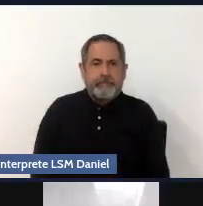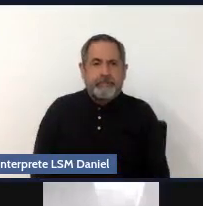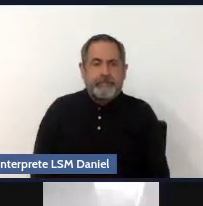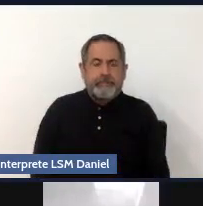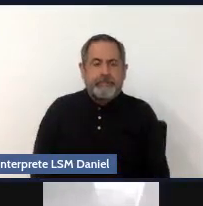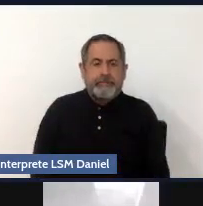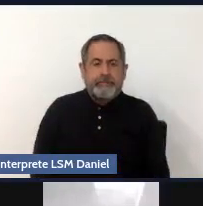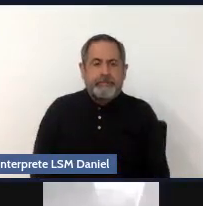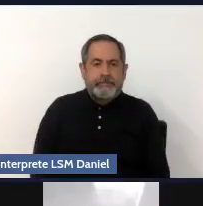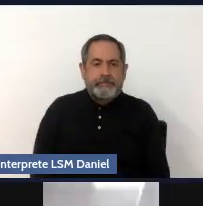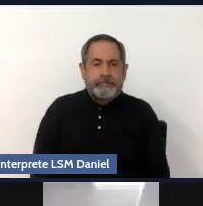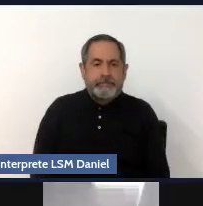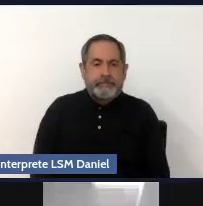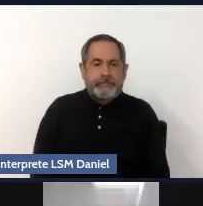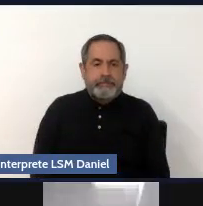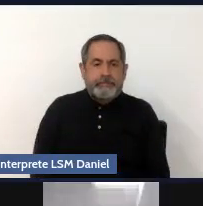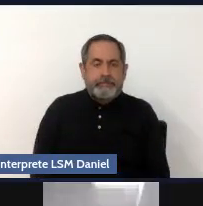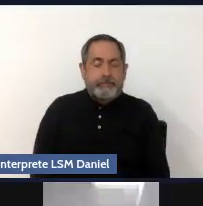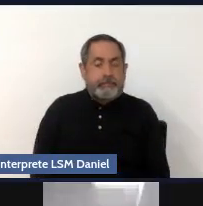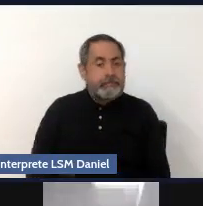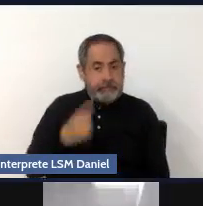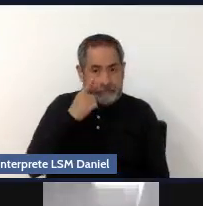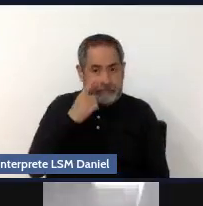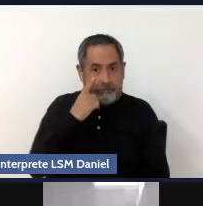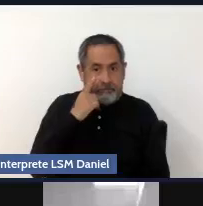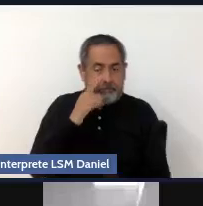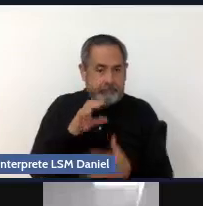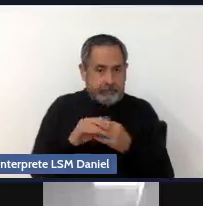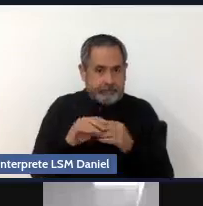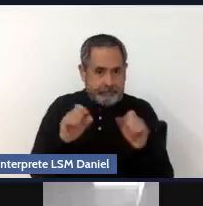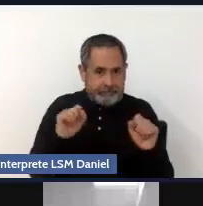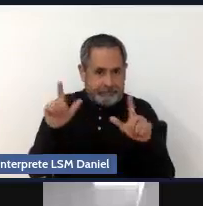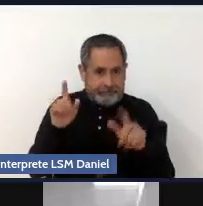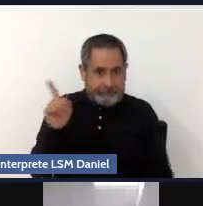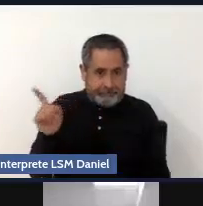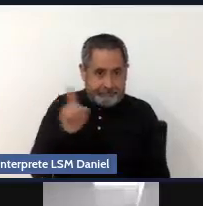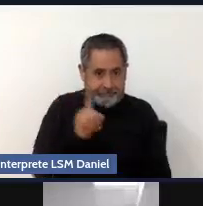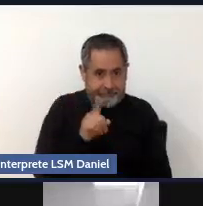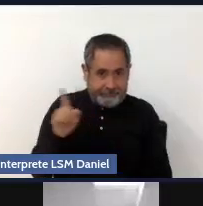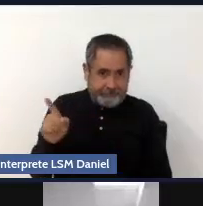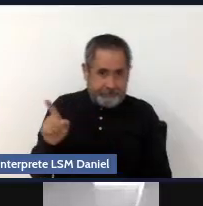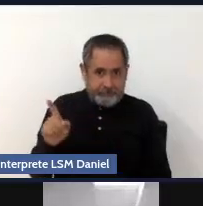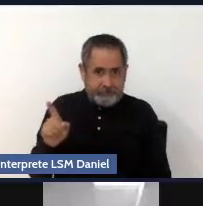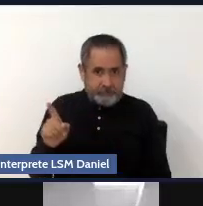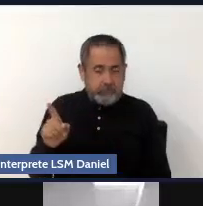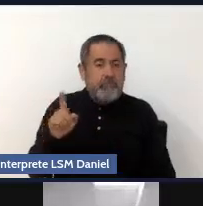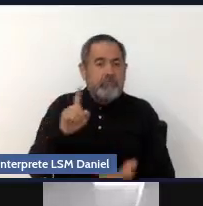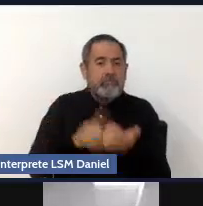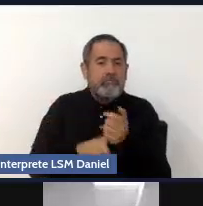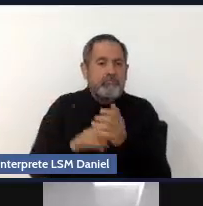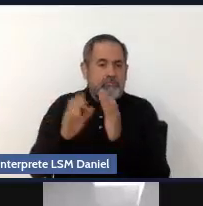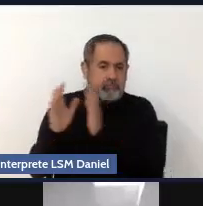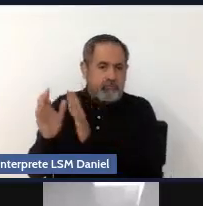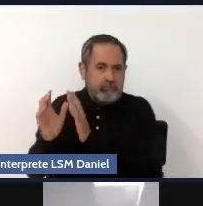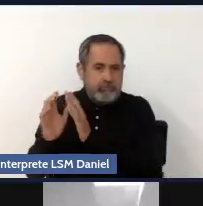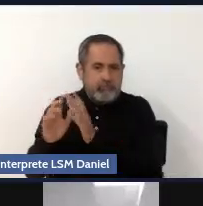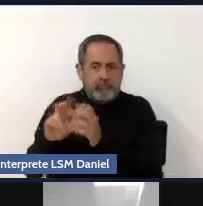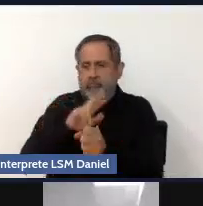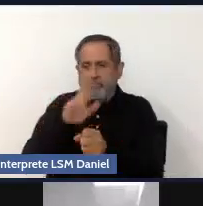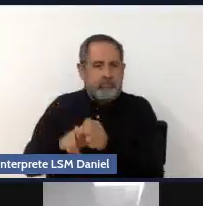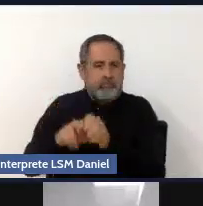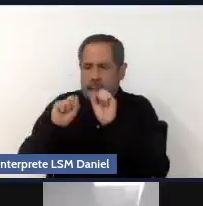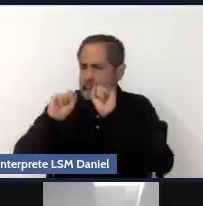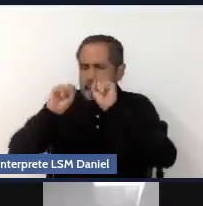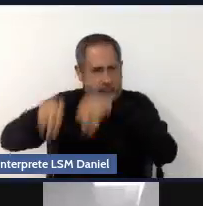Entonces, aquí tenemos una imagen de lo que es un cerebro normal y un